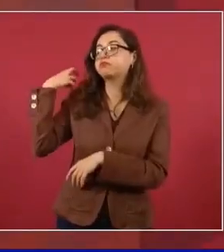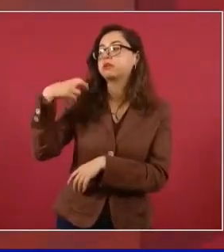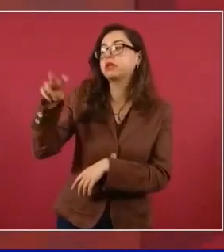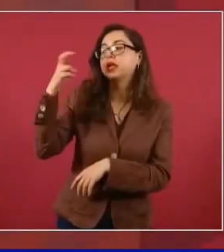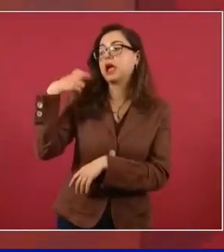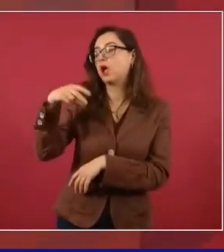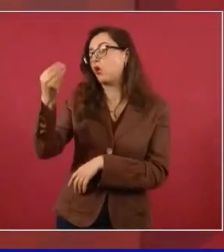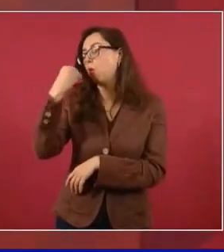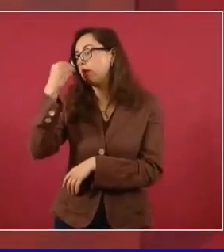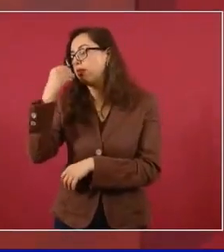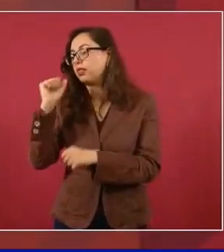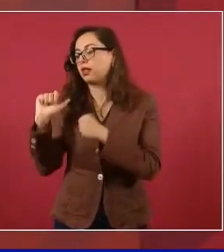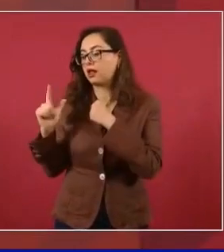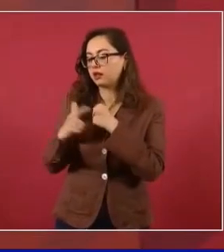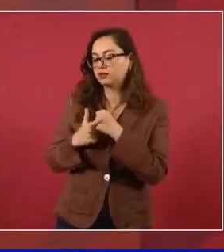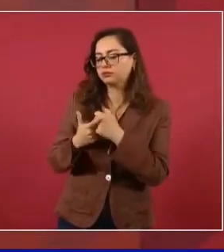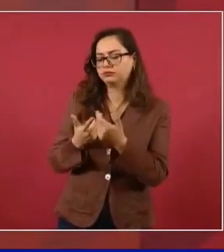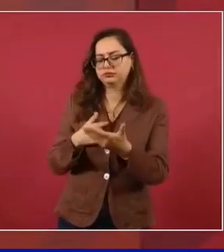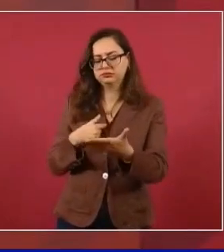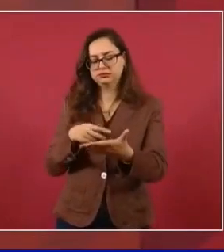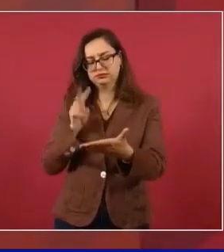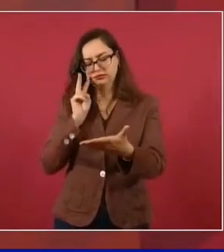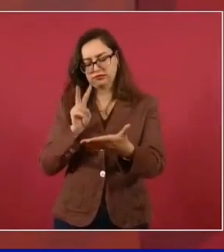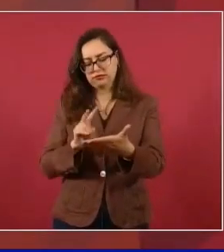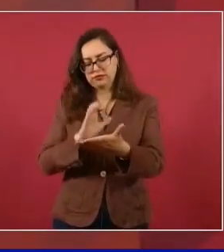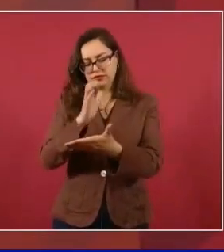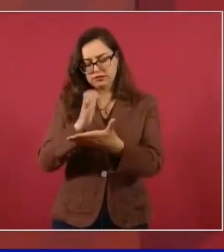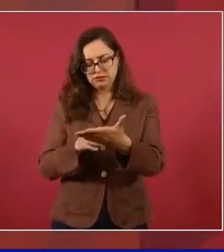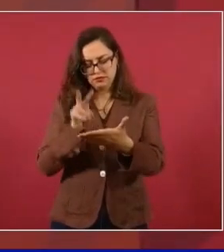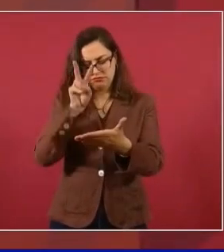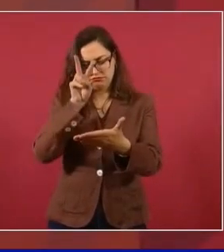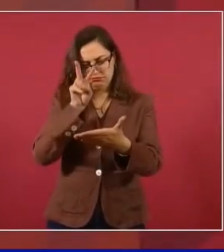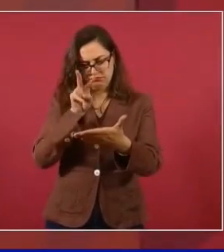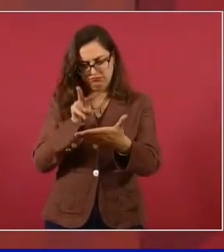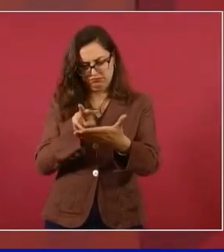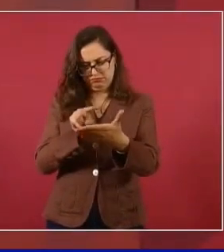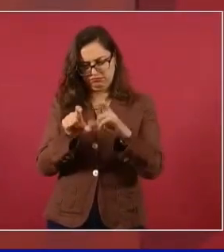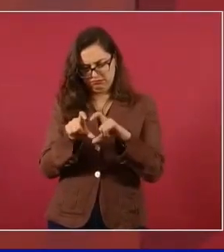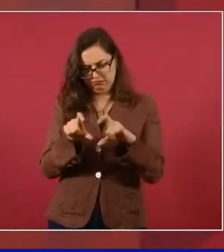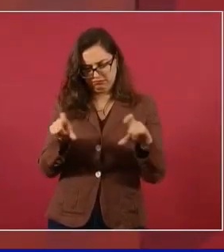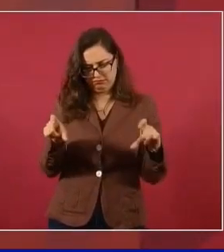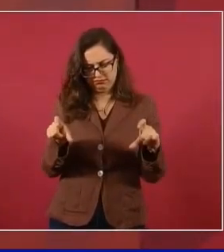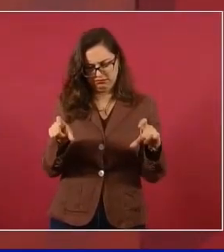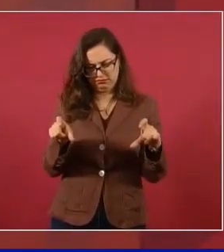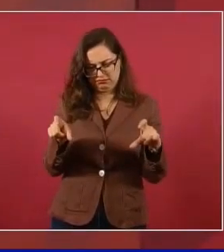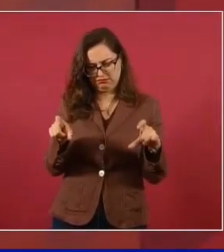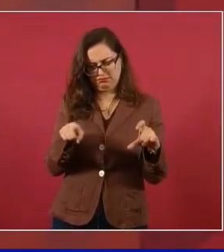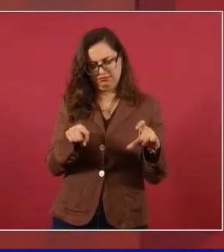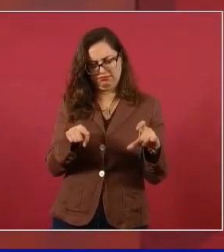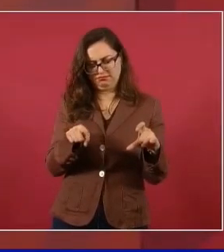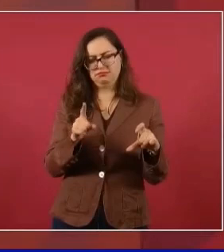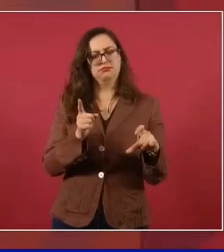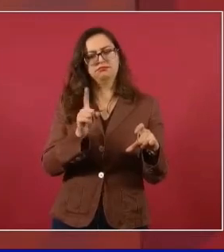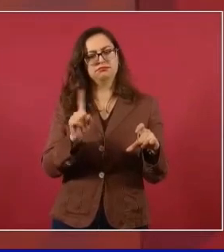Entonces, en la revisión del contrato, no, eso ya no, no se puede.